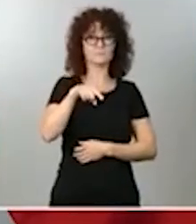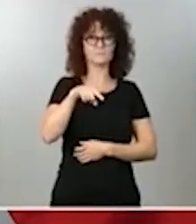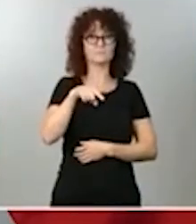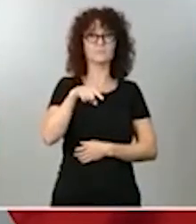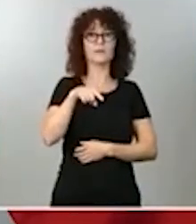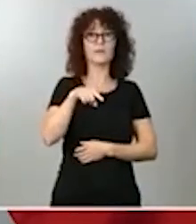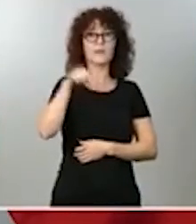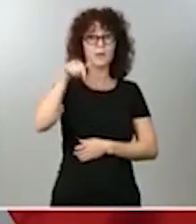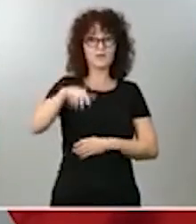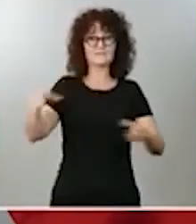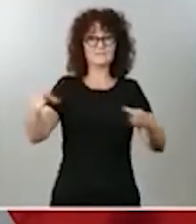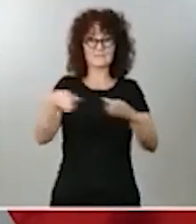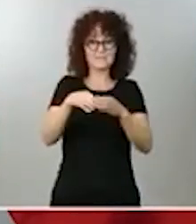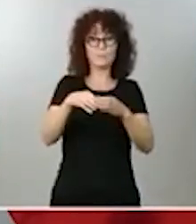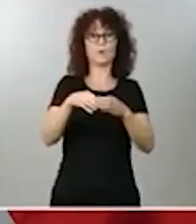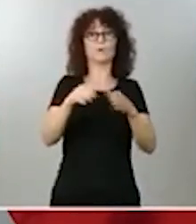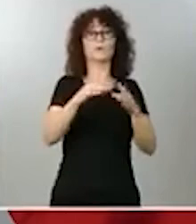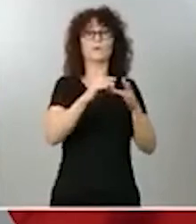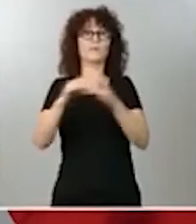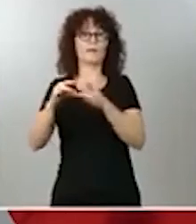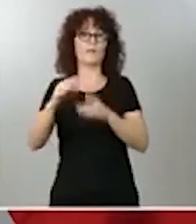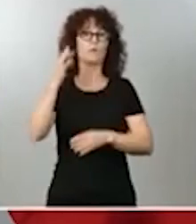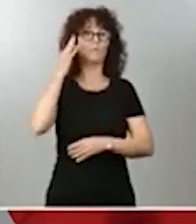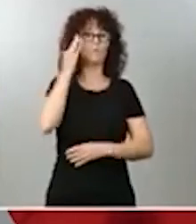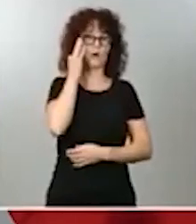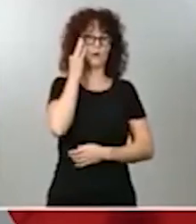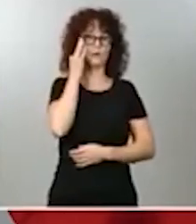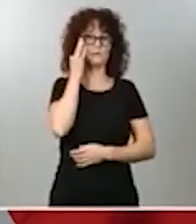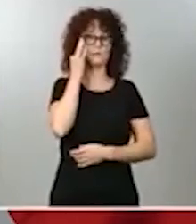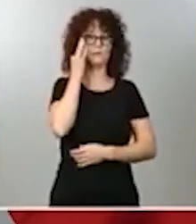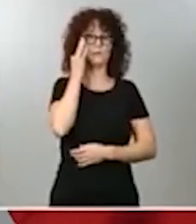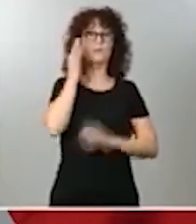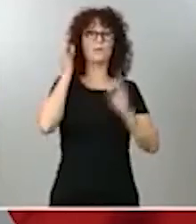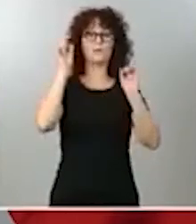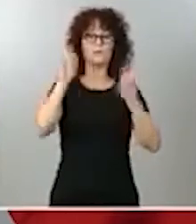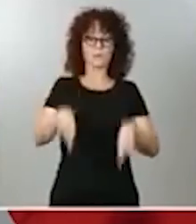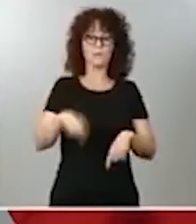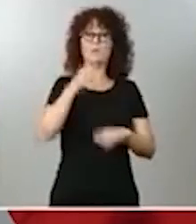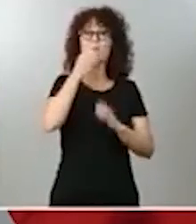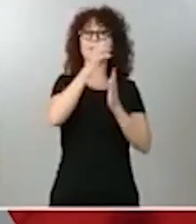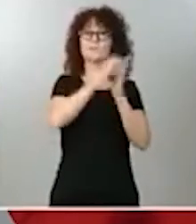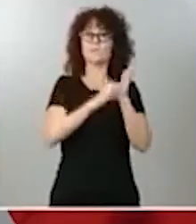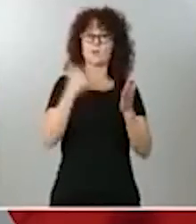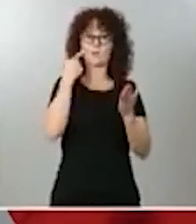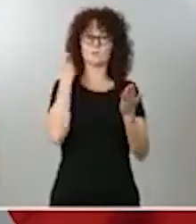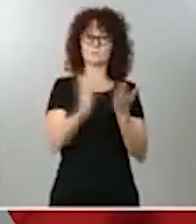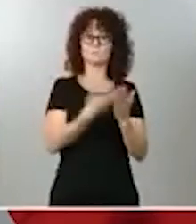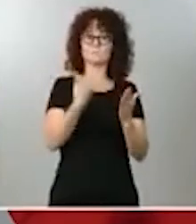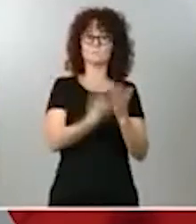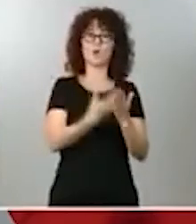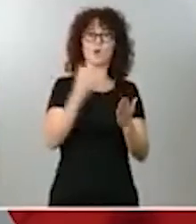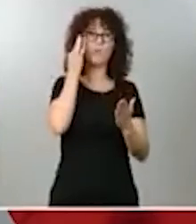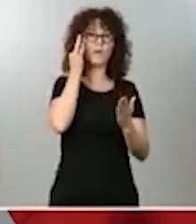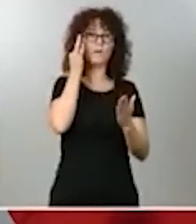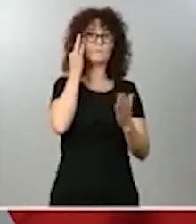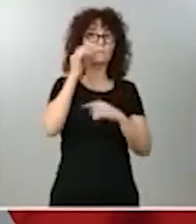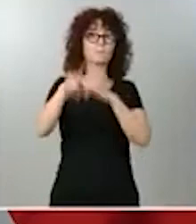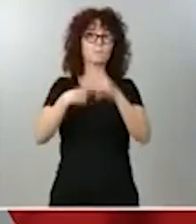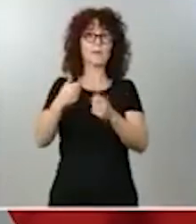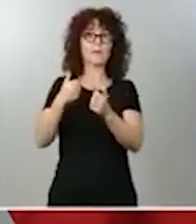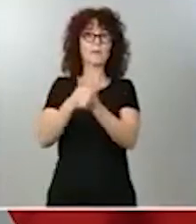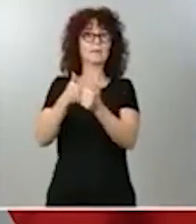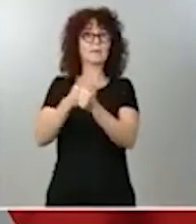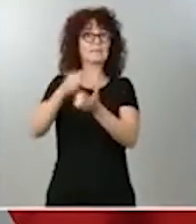por mujeres y han sido mujeres las que han suscrito este informe, mientras que los secretarios generales se quedaban sentados donde están